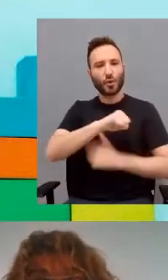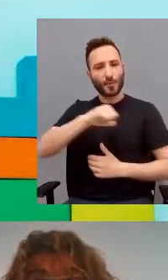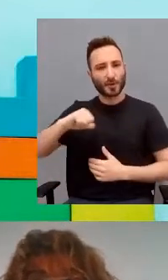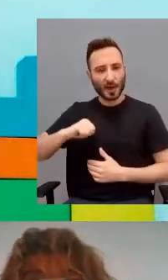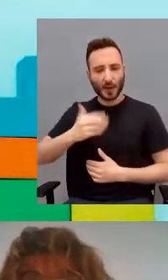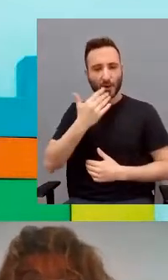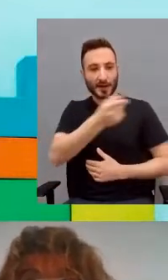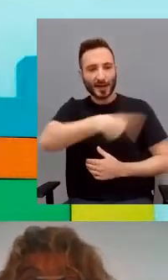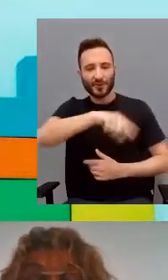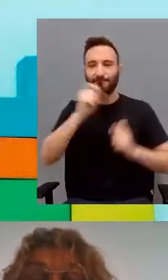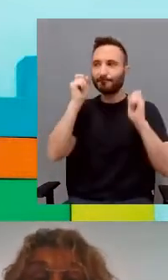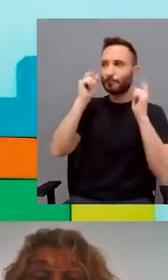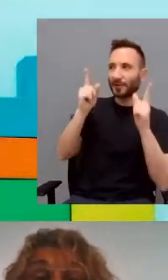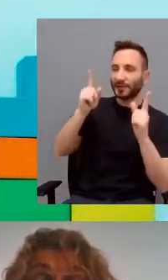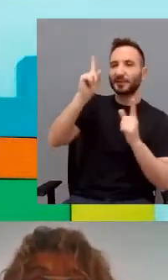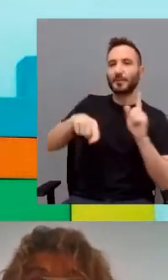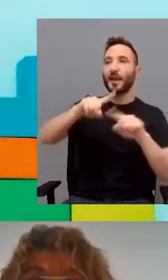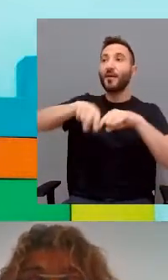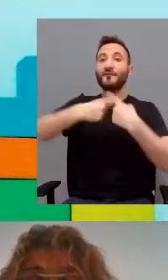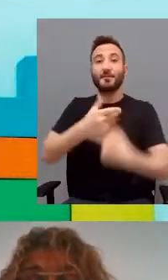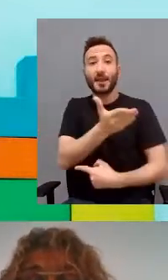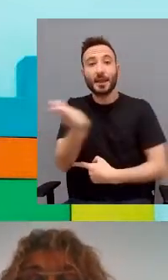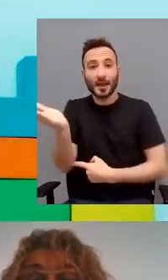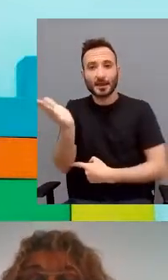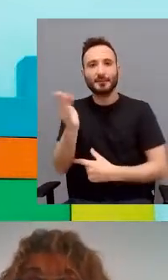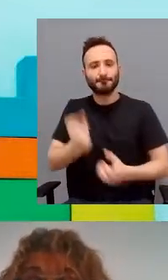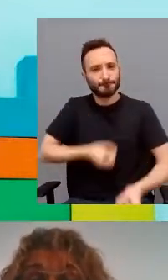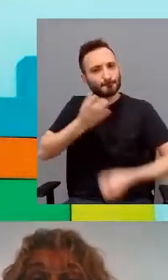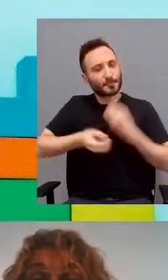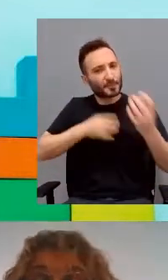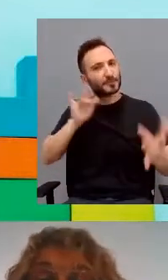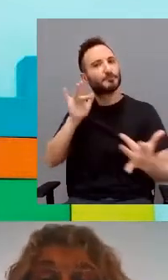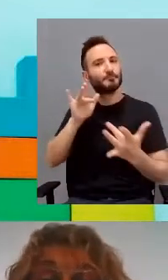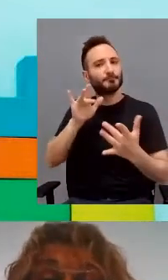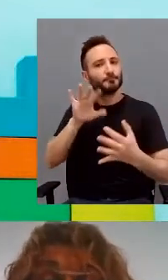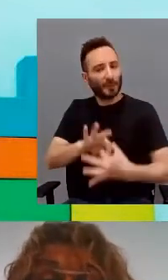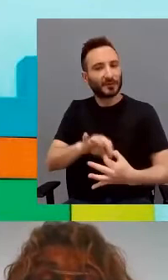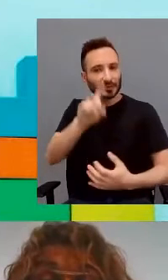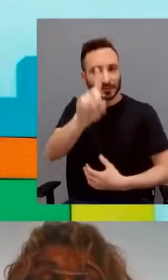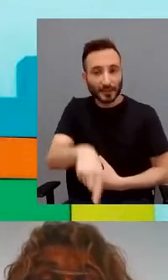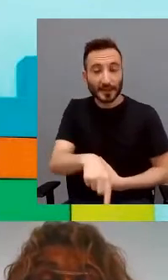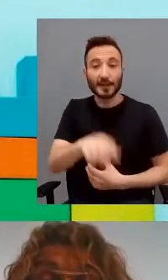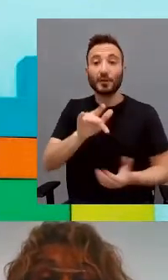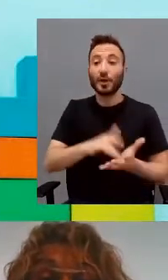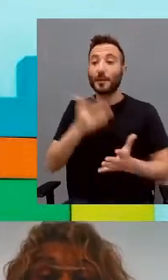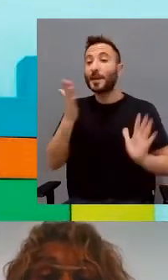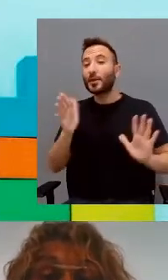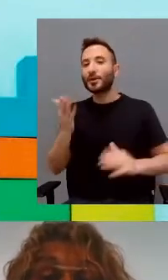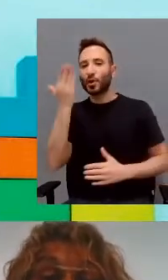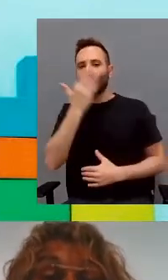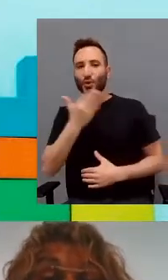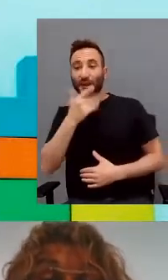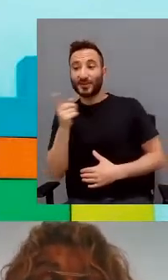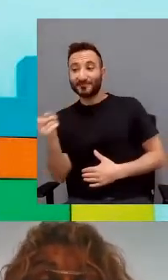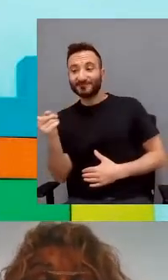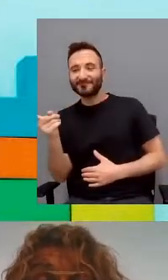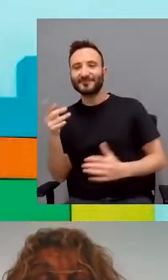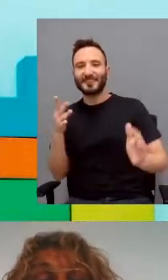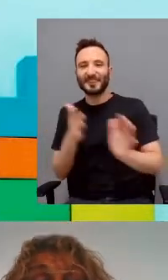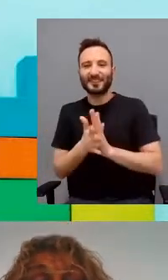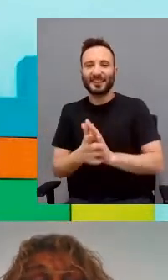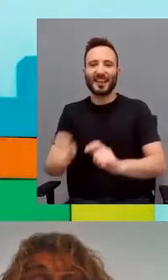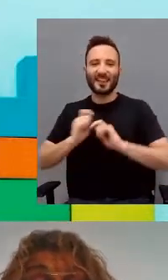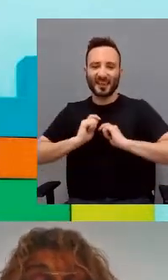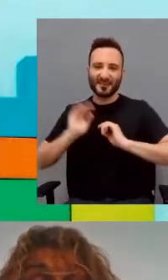ellos perciben y en la familia manifiestan, pero en cambio en la escuela manifiestan una mayor